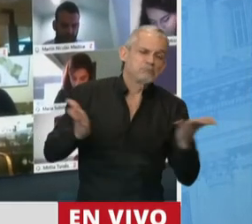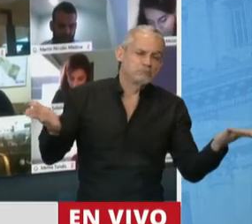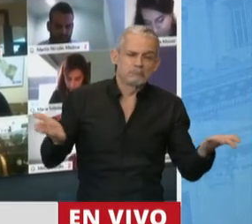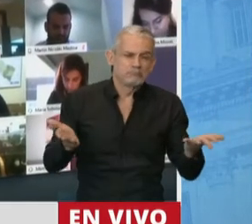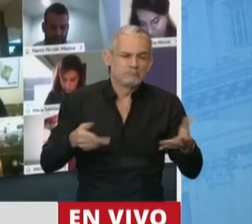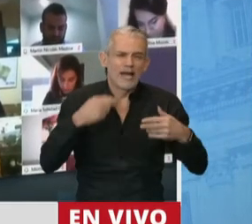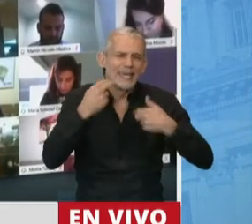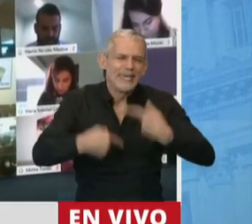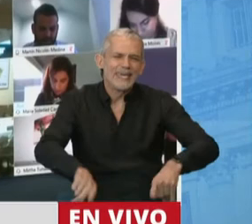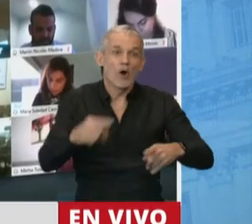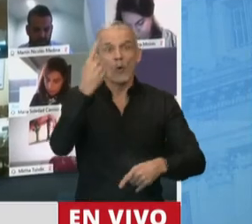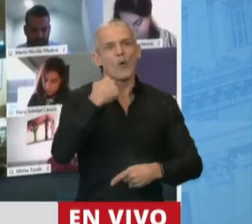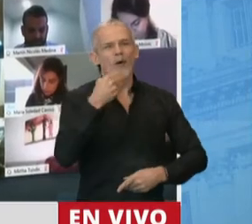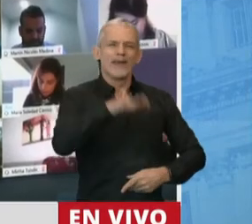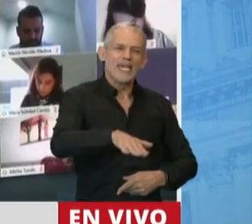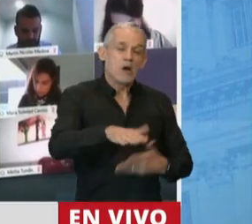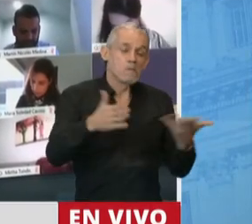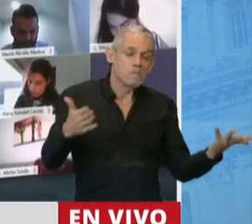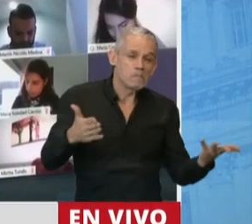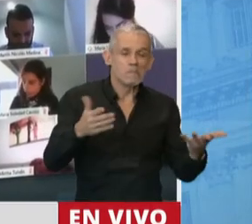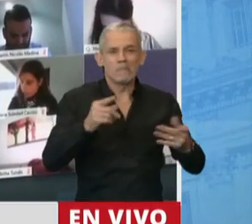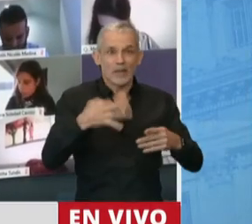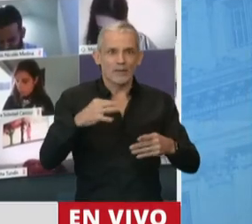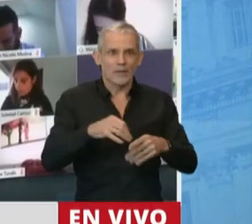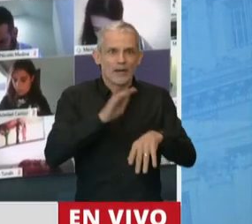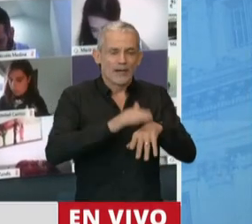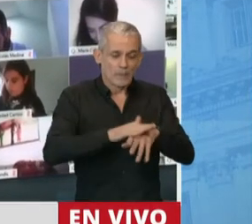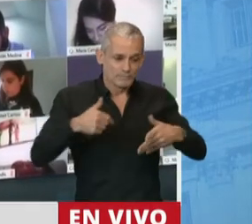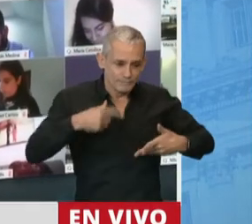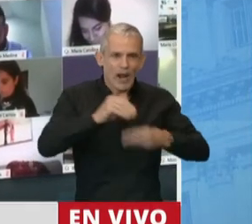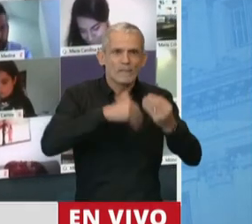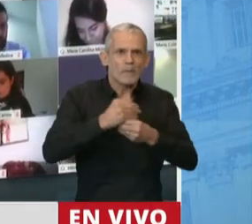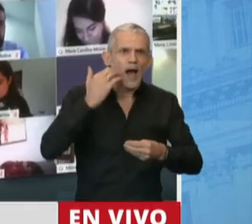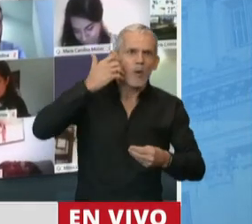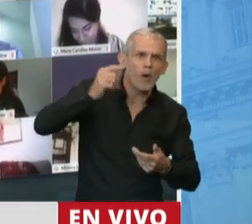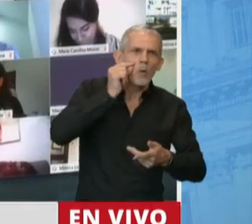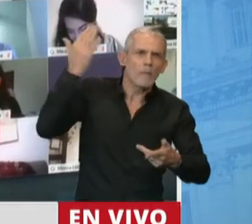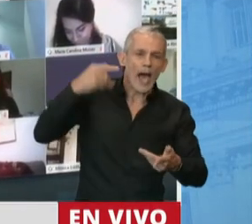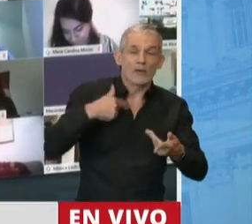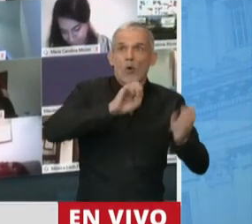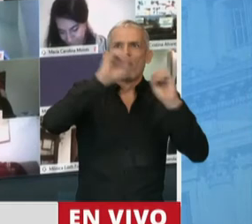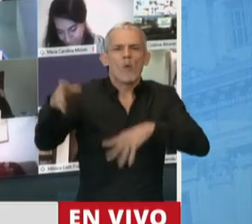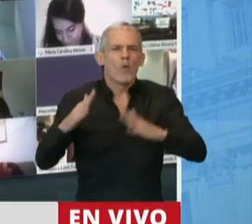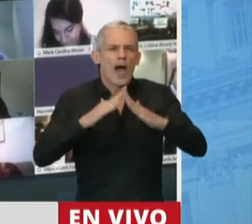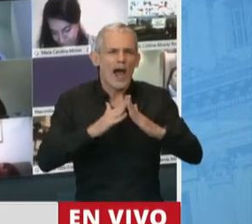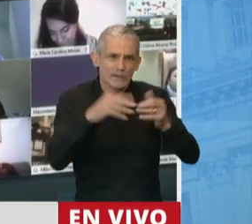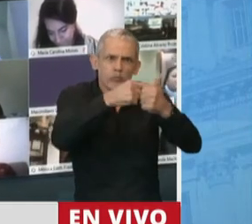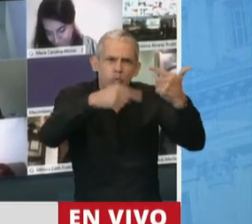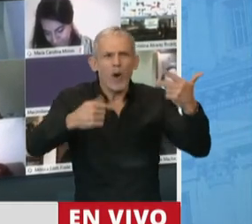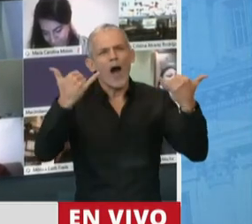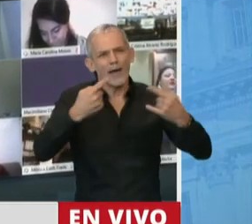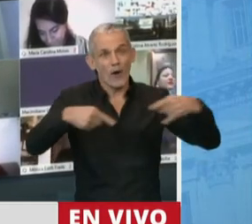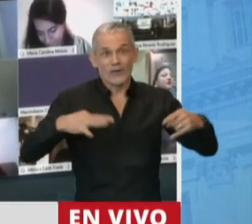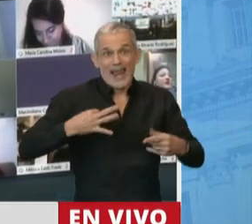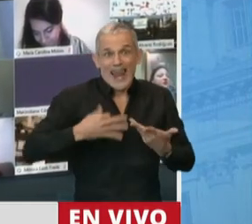tienen hijos, tienen un hijo, se tienen que hacer cargo de familiares a cargo, se mudan. Y